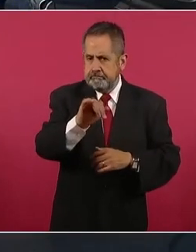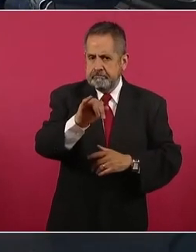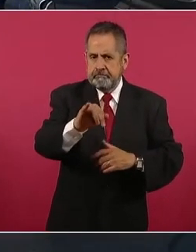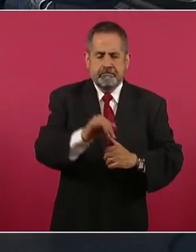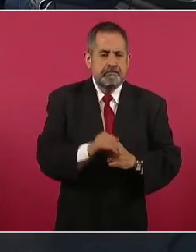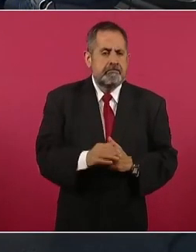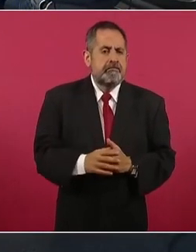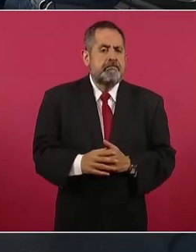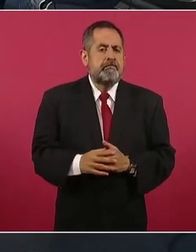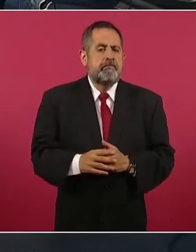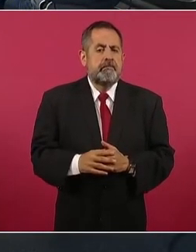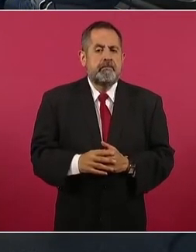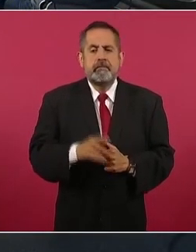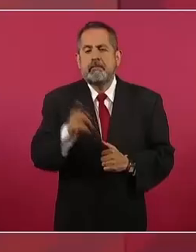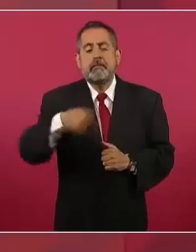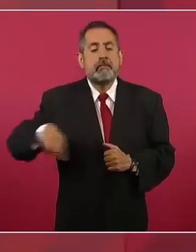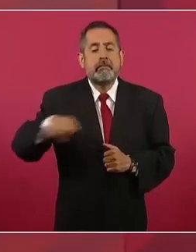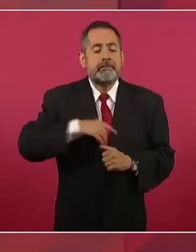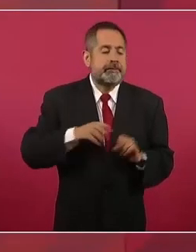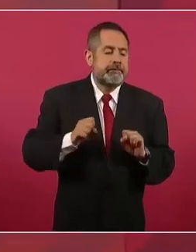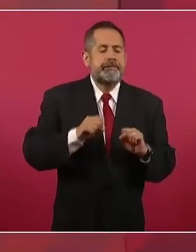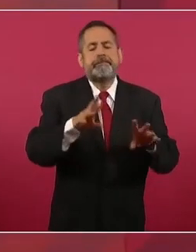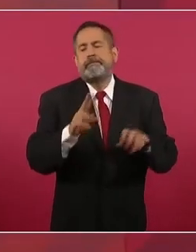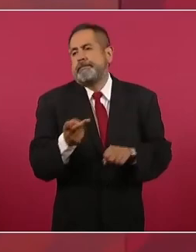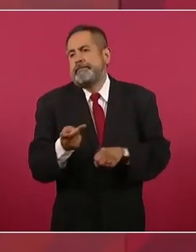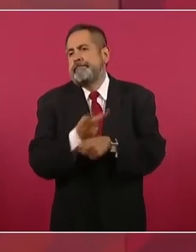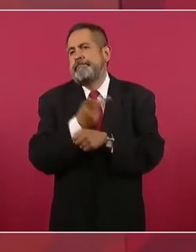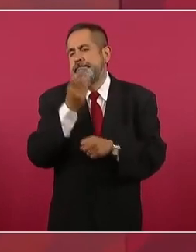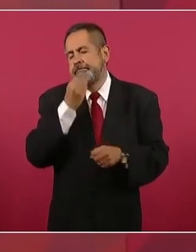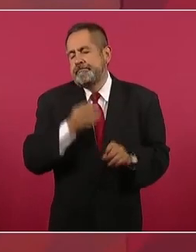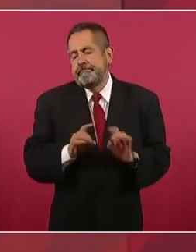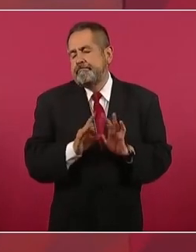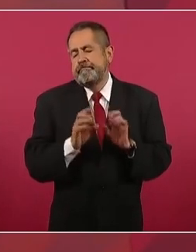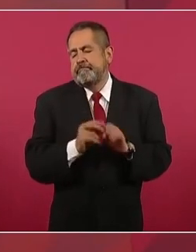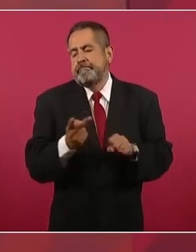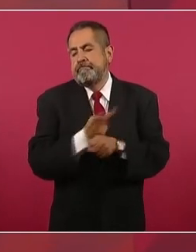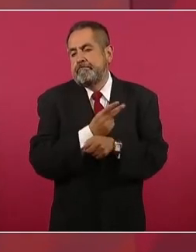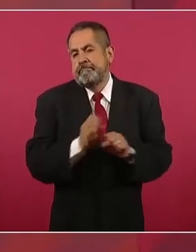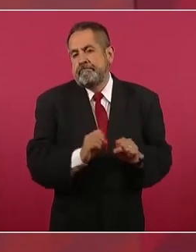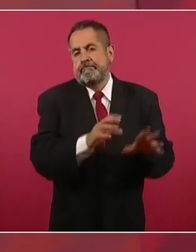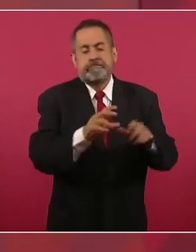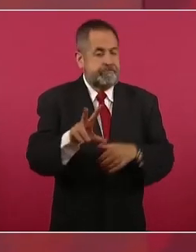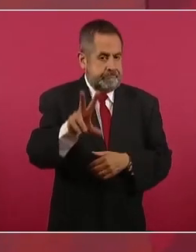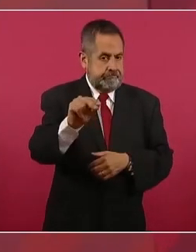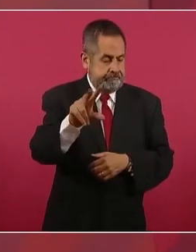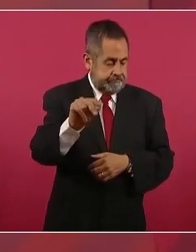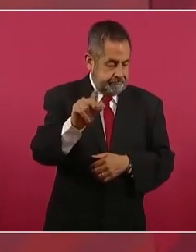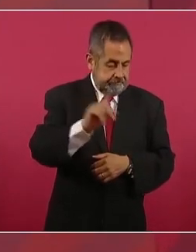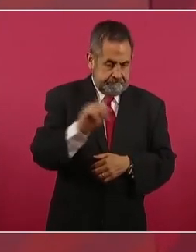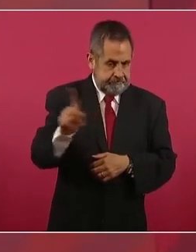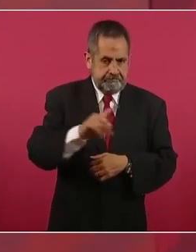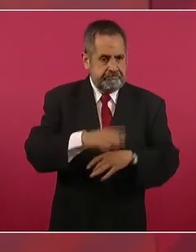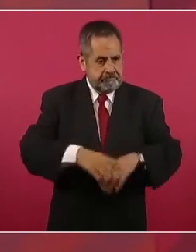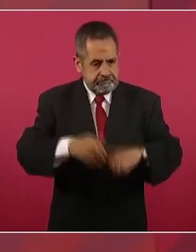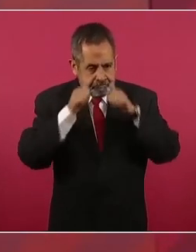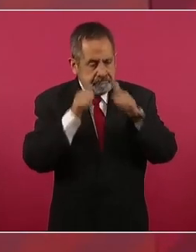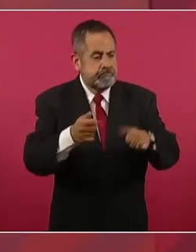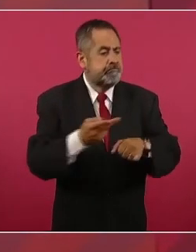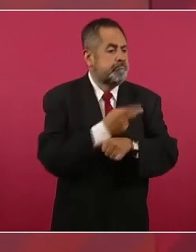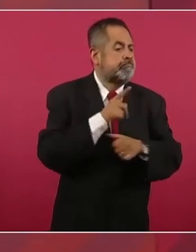que no vamos a dejar sin atención,